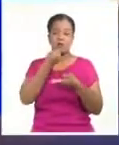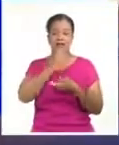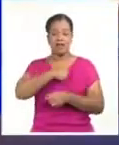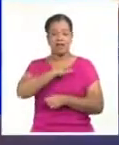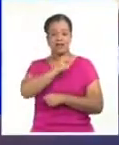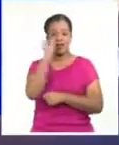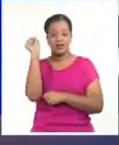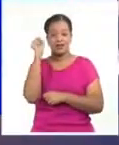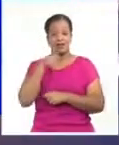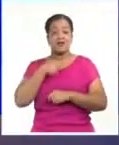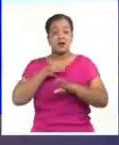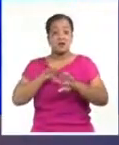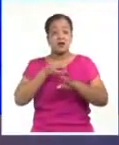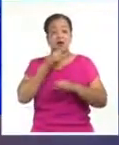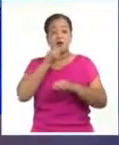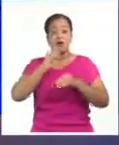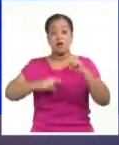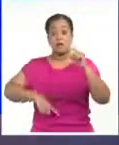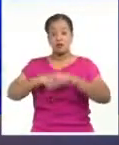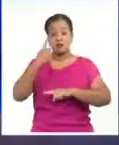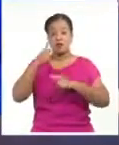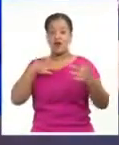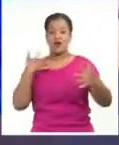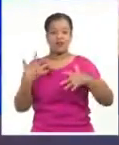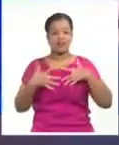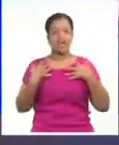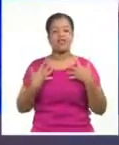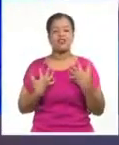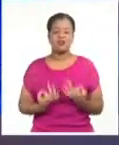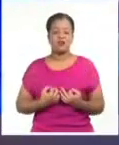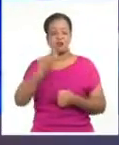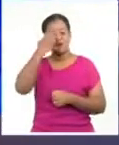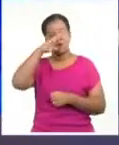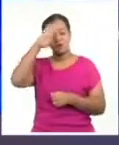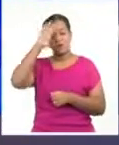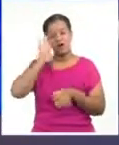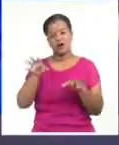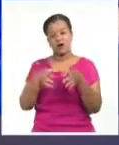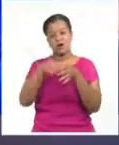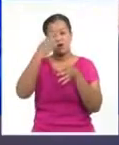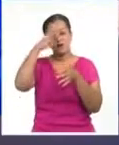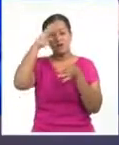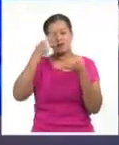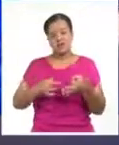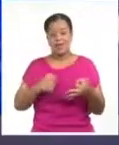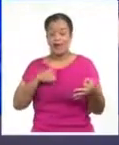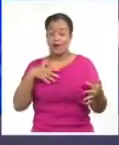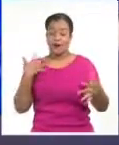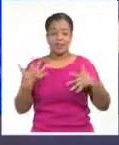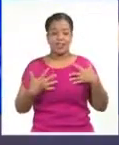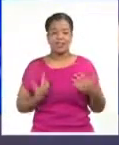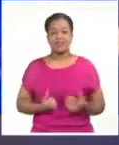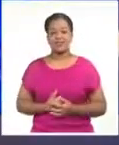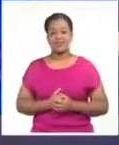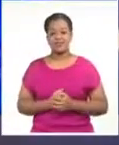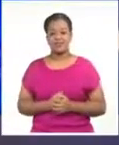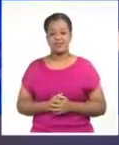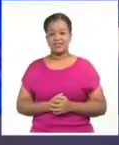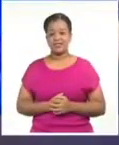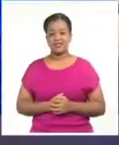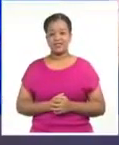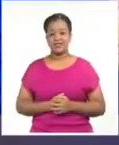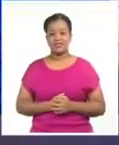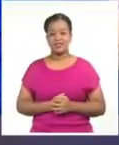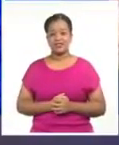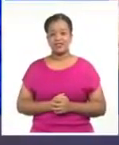Espero poder seguir dando alegrones y poder seguir corriendo así con el equipo Cuba que de verdad estoy muy contenta con todas. Y nada,